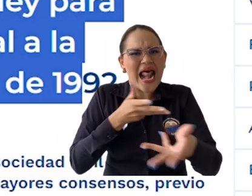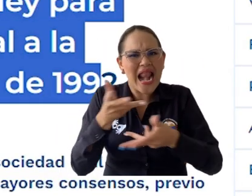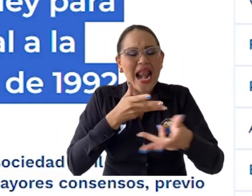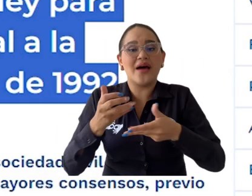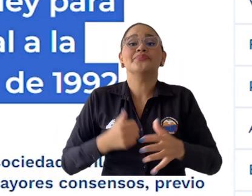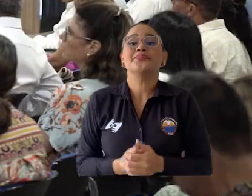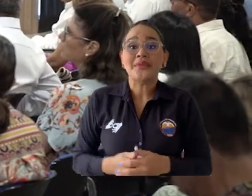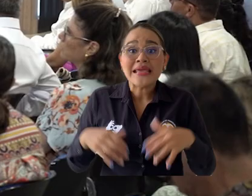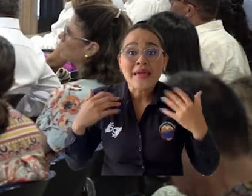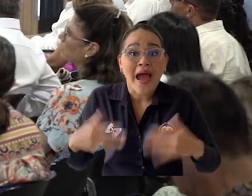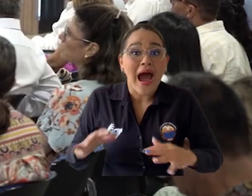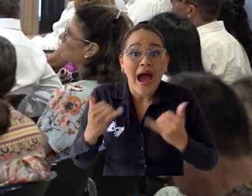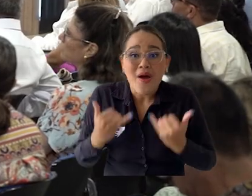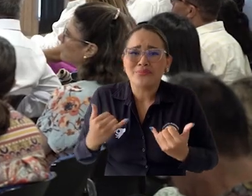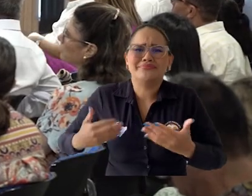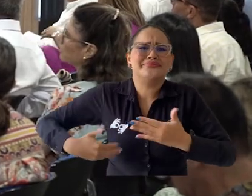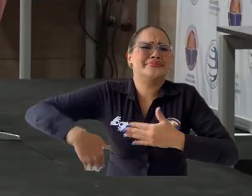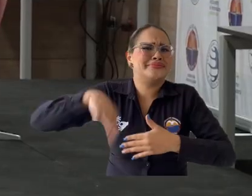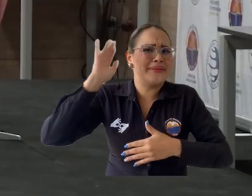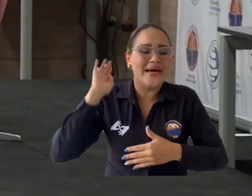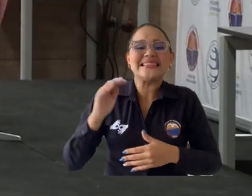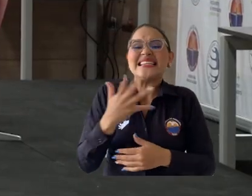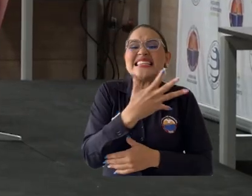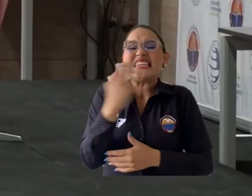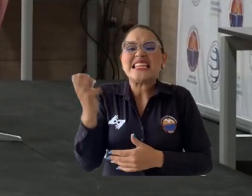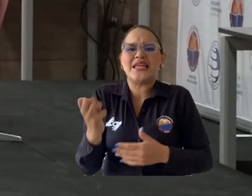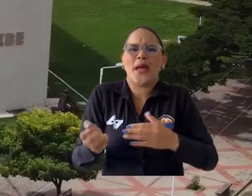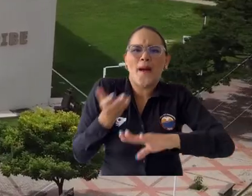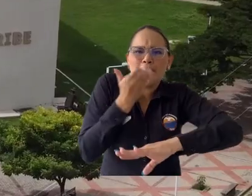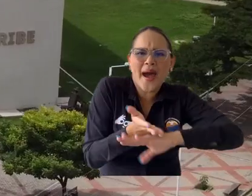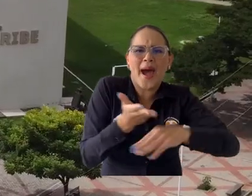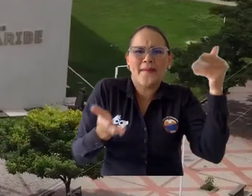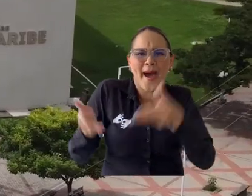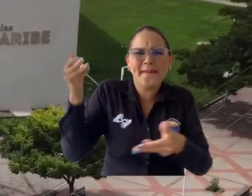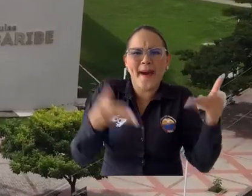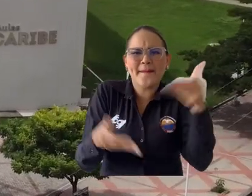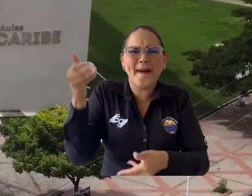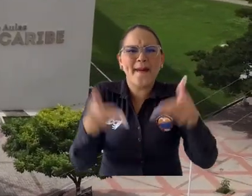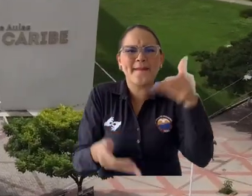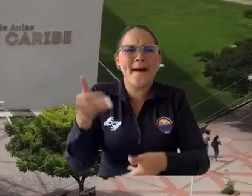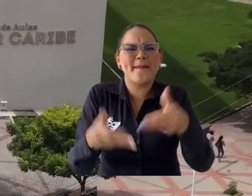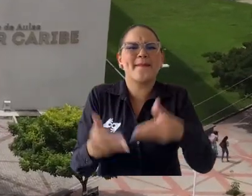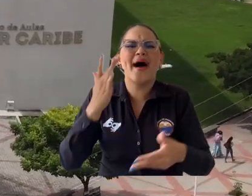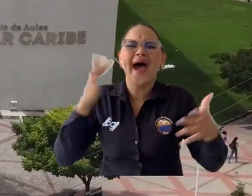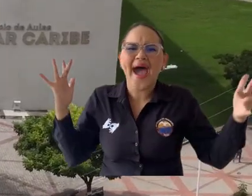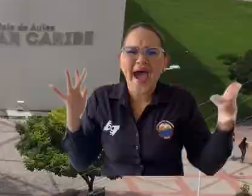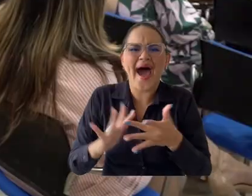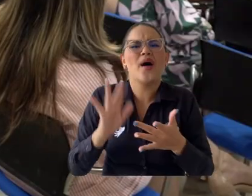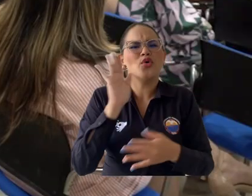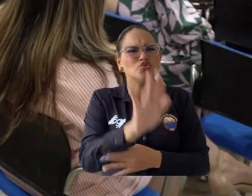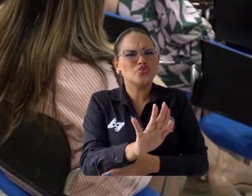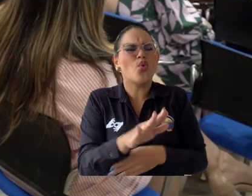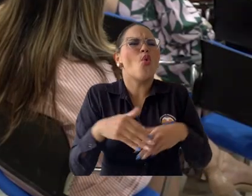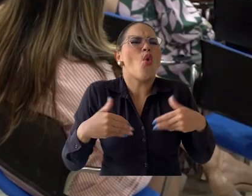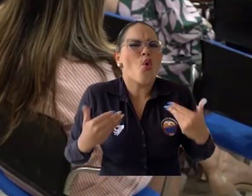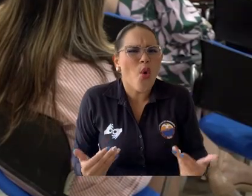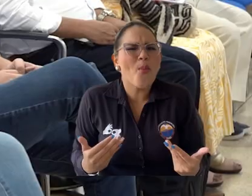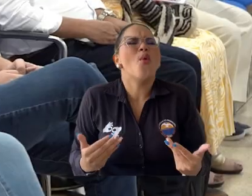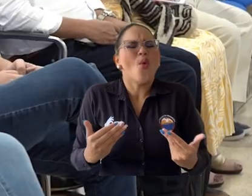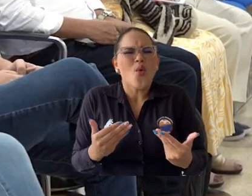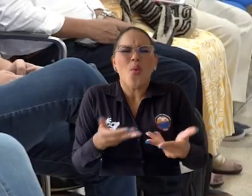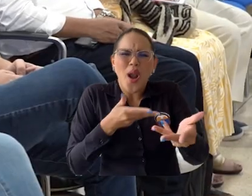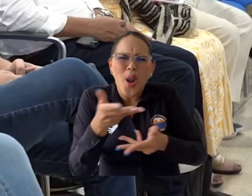proyecto de reforma, se han recibido más de 500 observaciones por parte de las instituciones de educación pública correspondientes a la